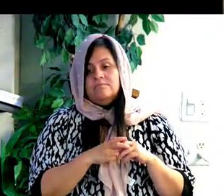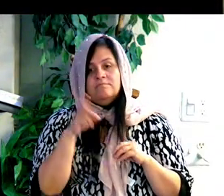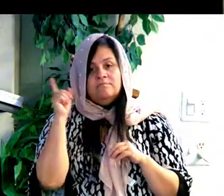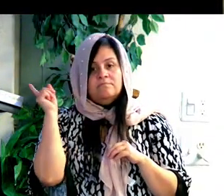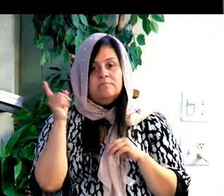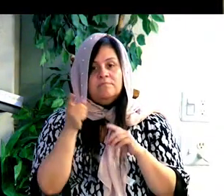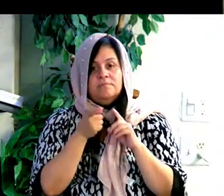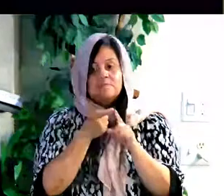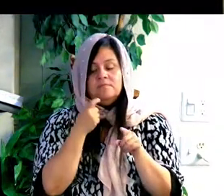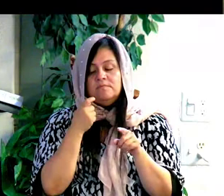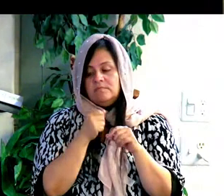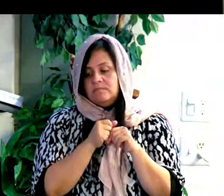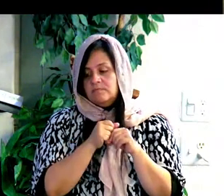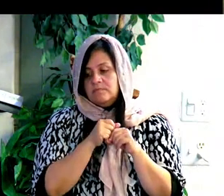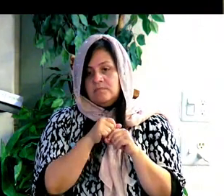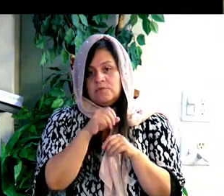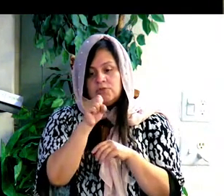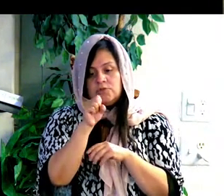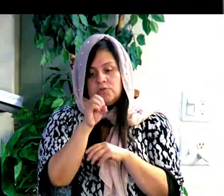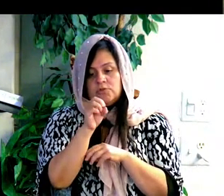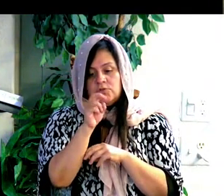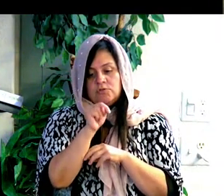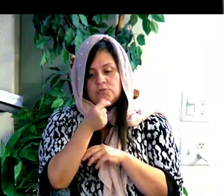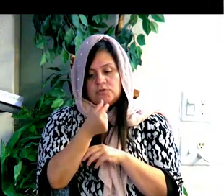Viene de Cántares, capítulo 3.